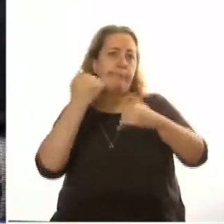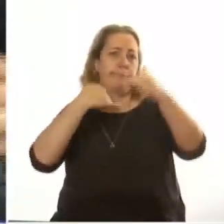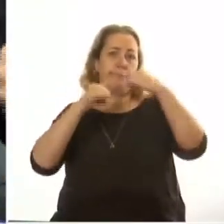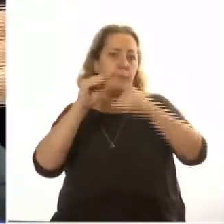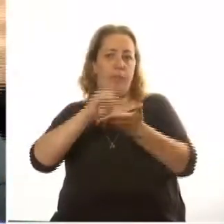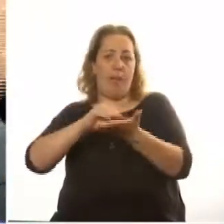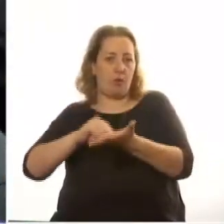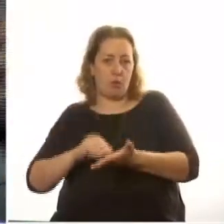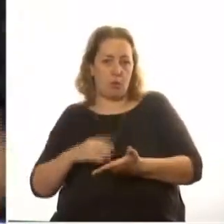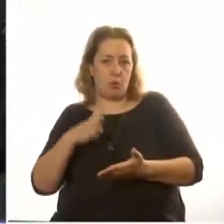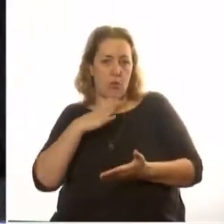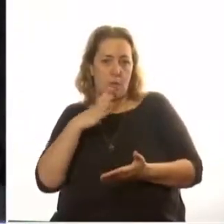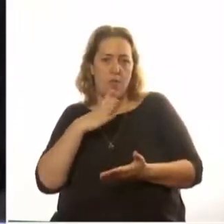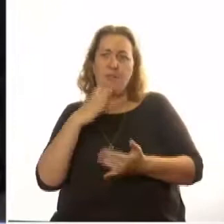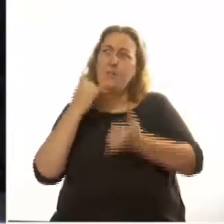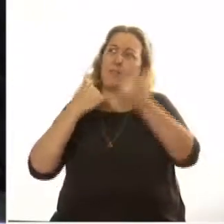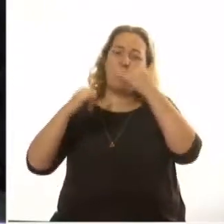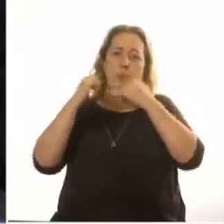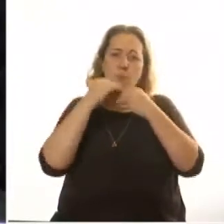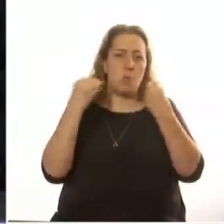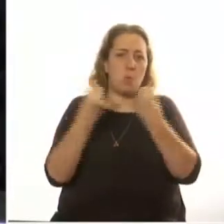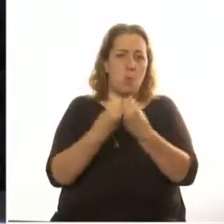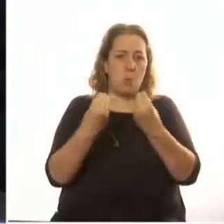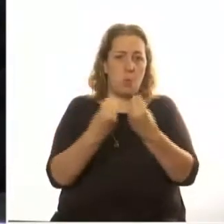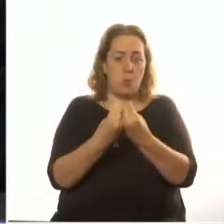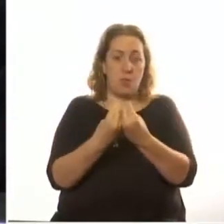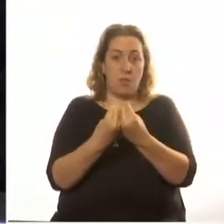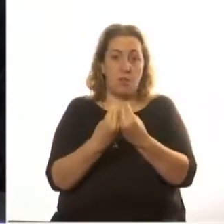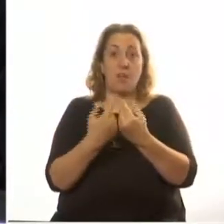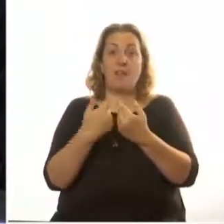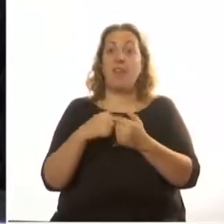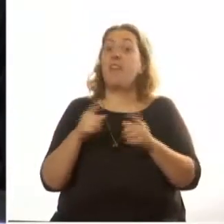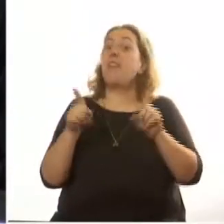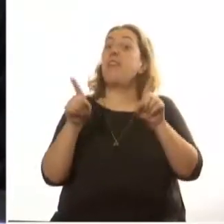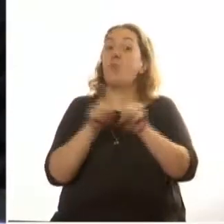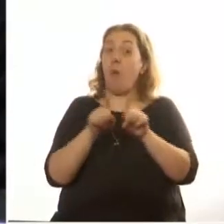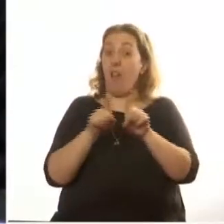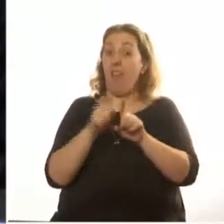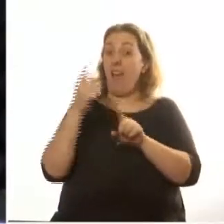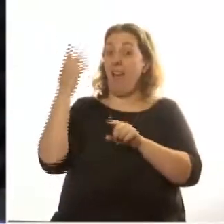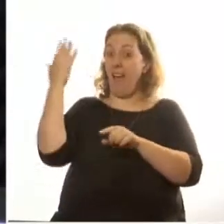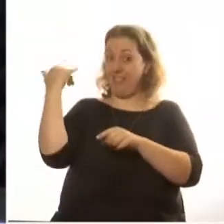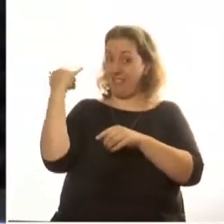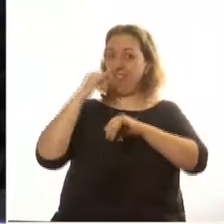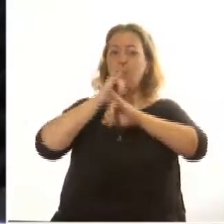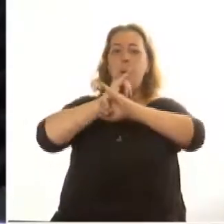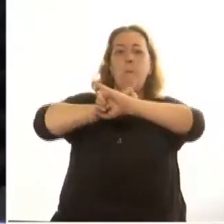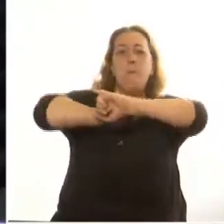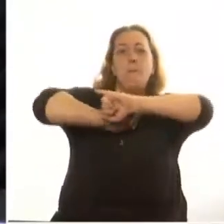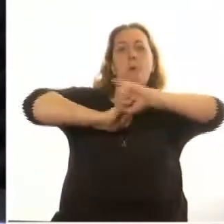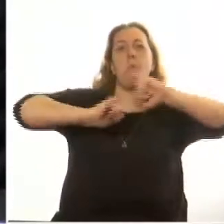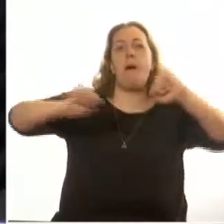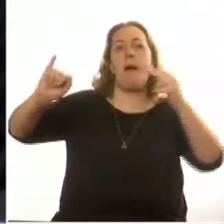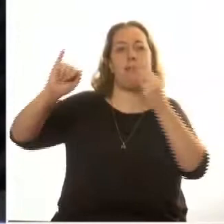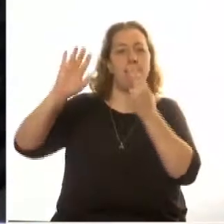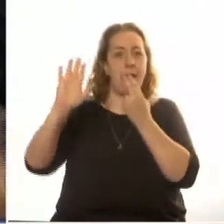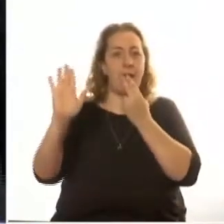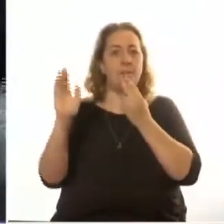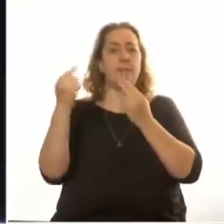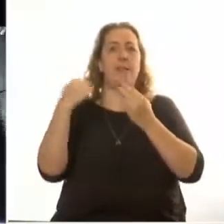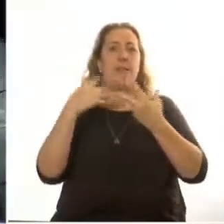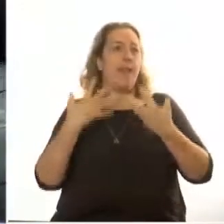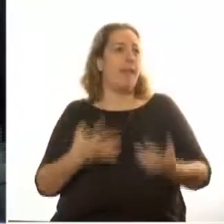información que pretende, como ayer lo hacía la propaganda nazi, manejar, manejarnos a todos.